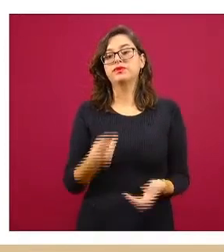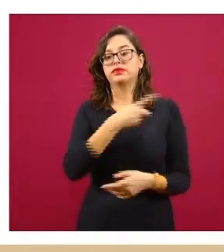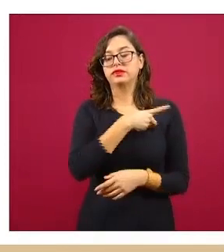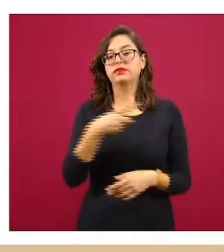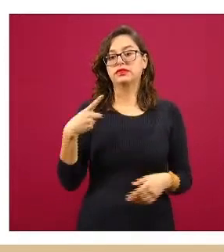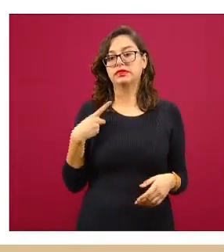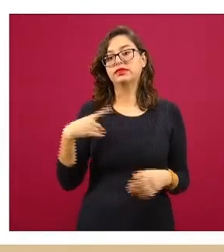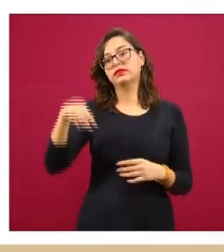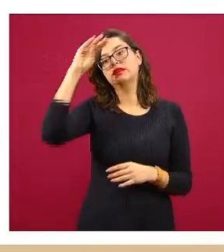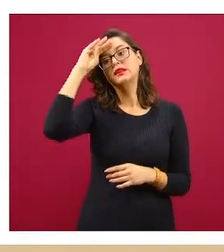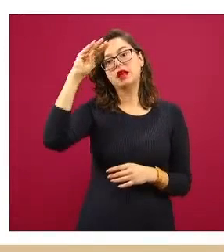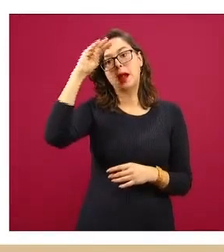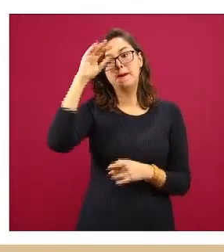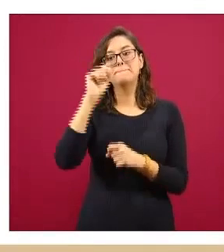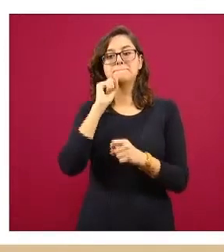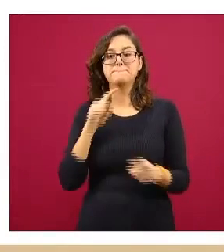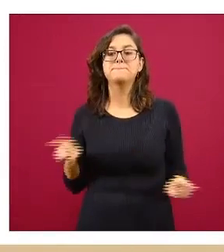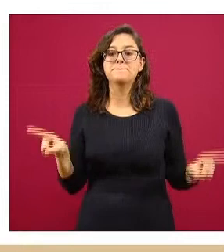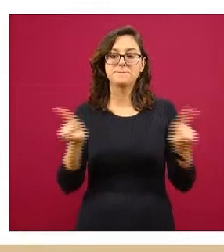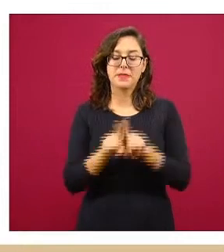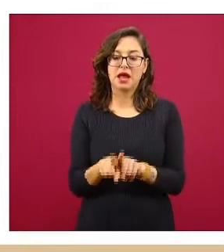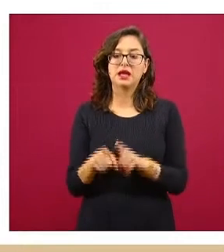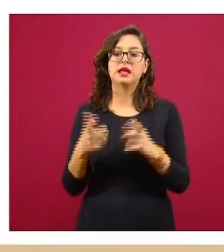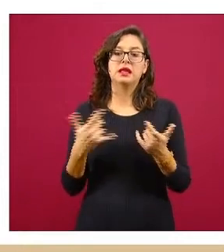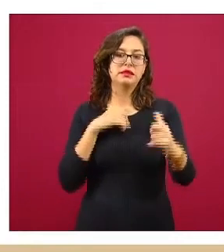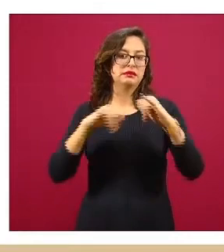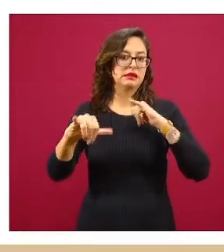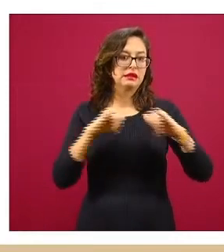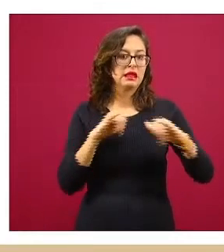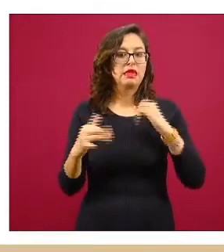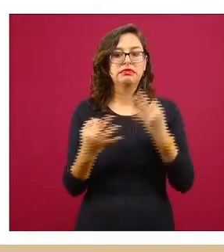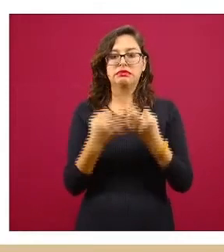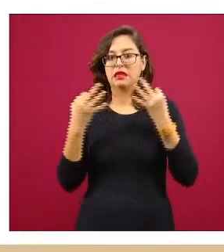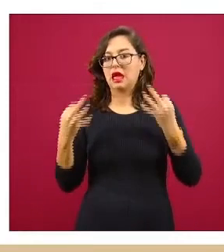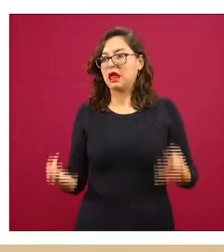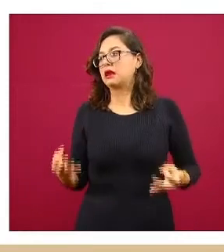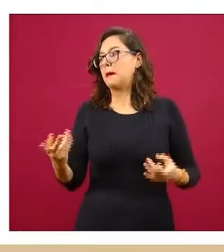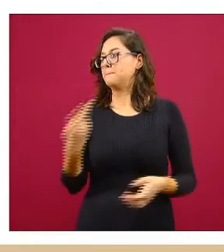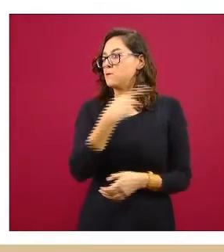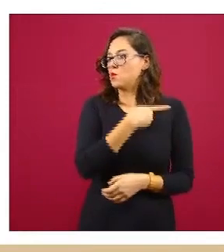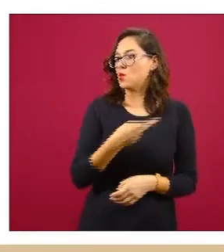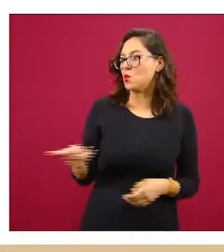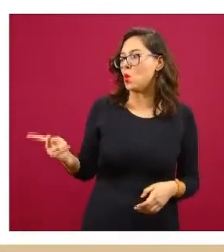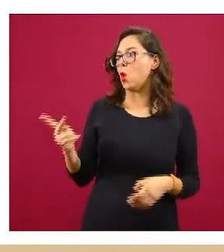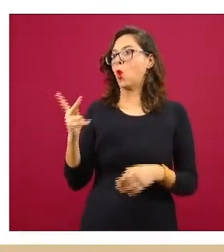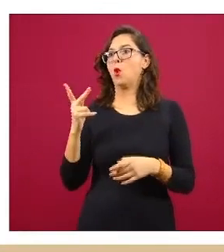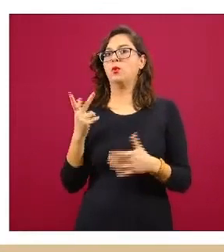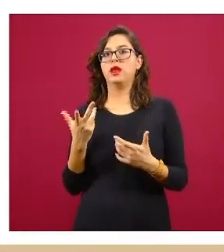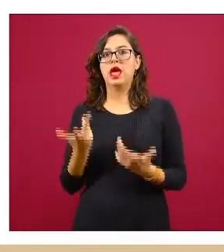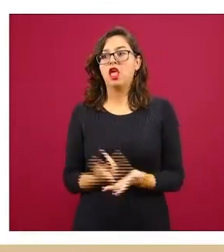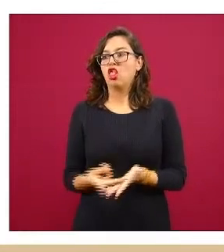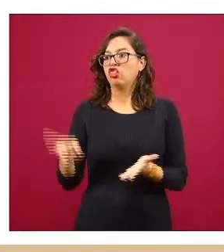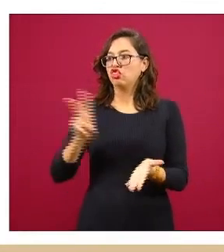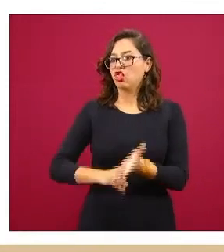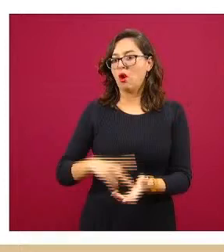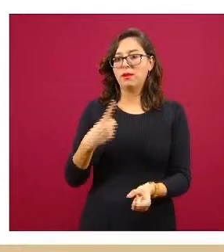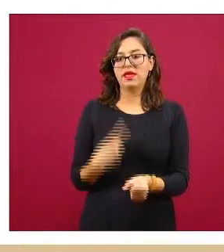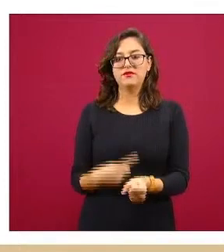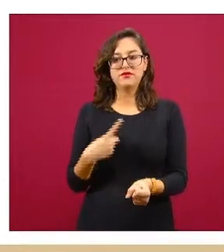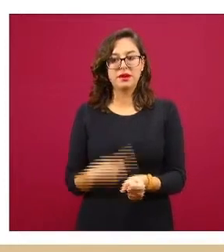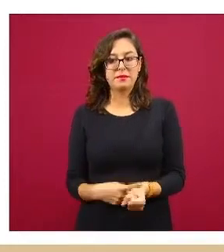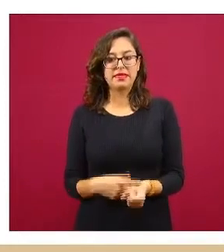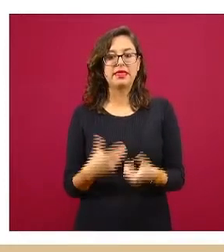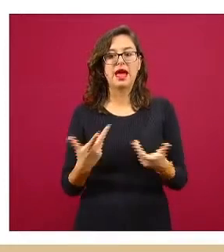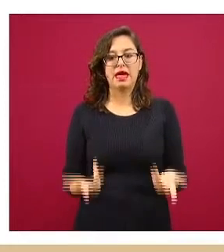considerar también los factores demográficos, los factores de pobreza, los factores de comorbilidades tales como también